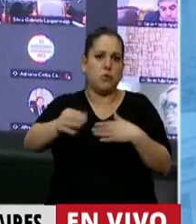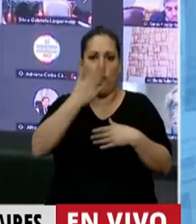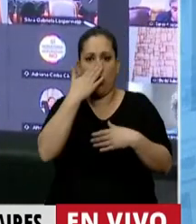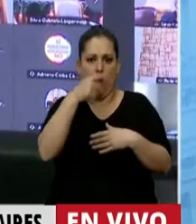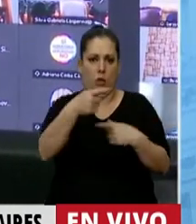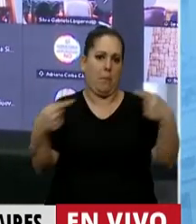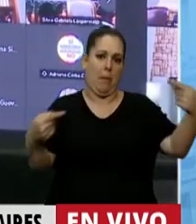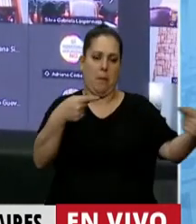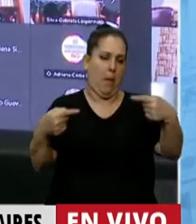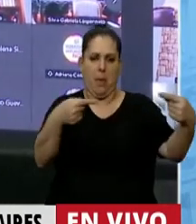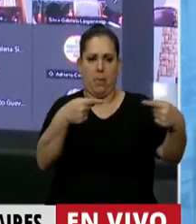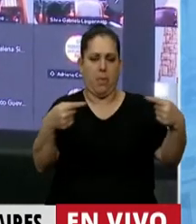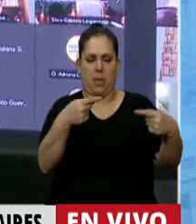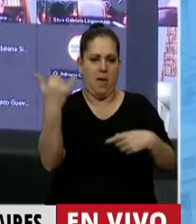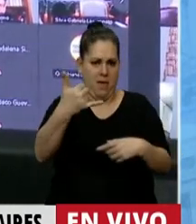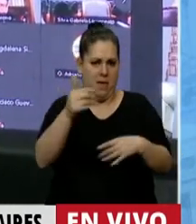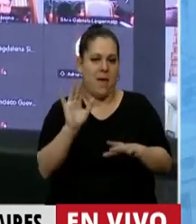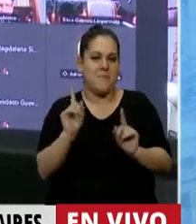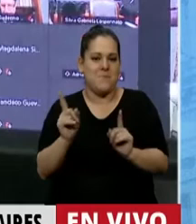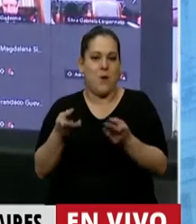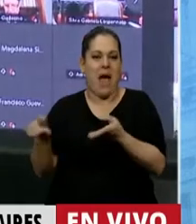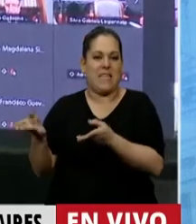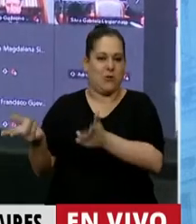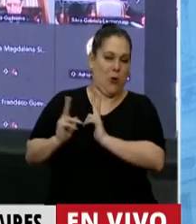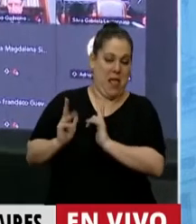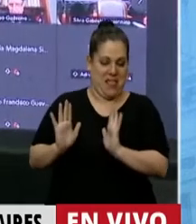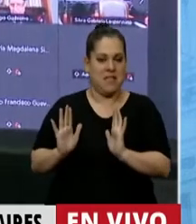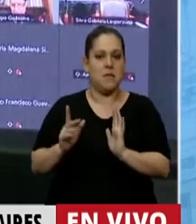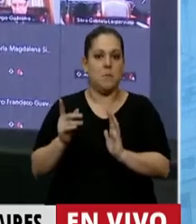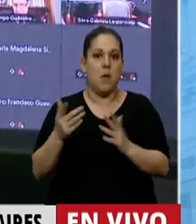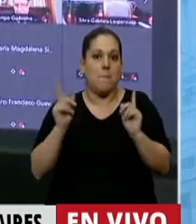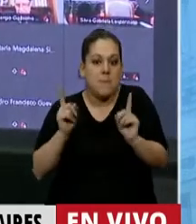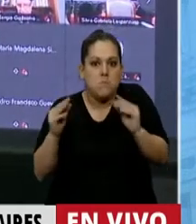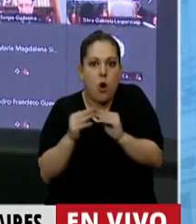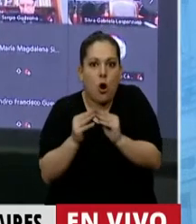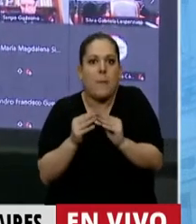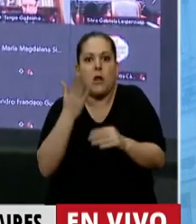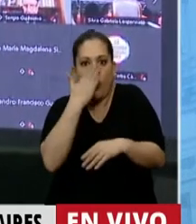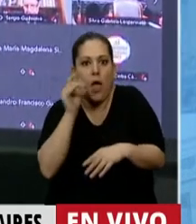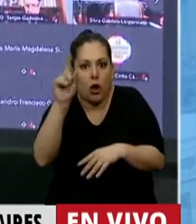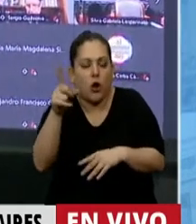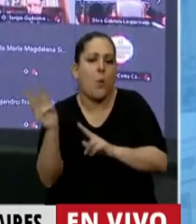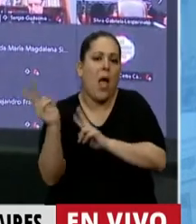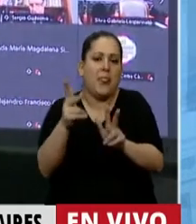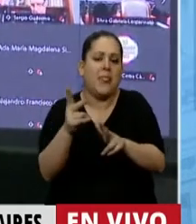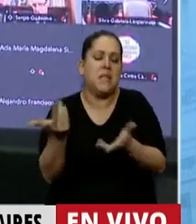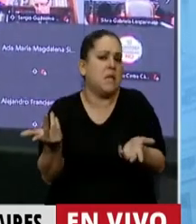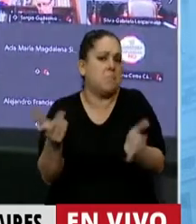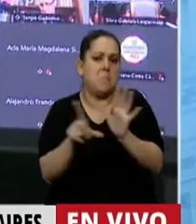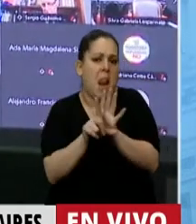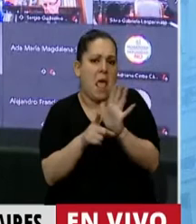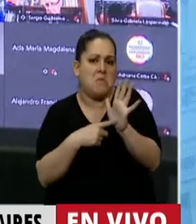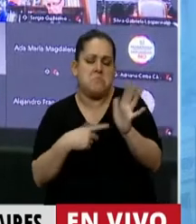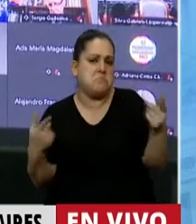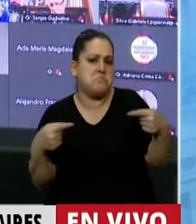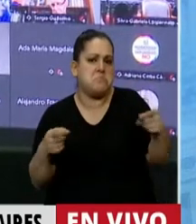con de todo, como diría mi asesora, efectivamente, nuestros compañeros de Córdoba dicen, no va a ningún lado, porque acá